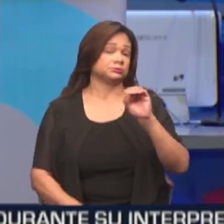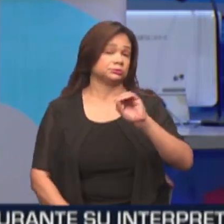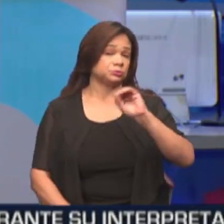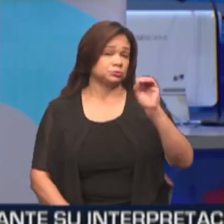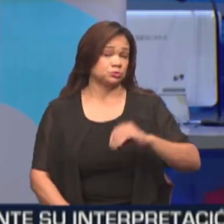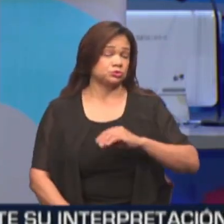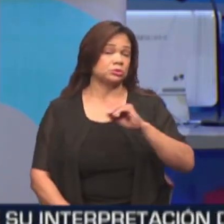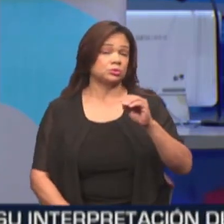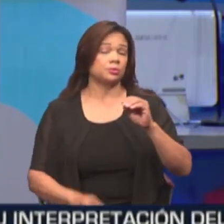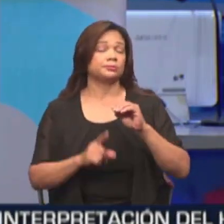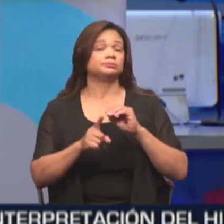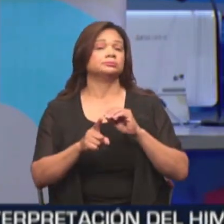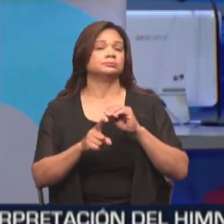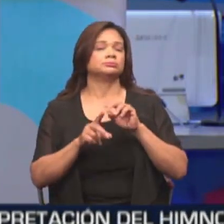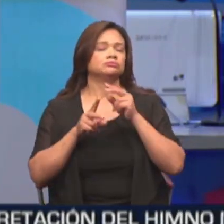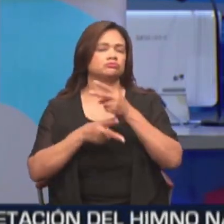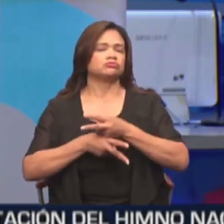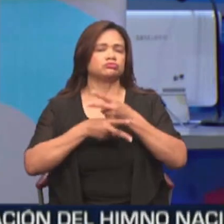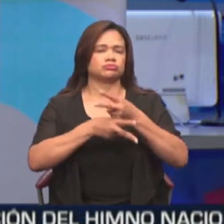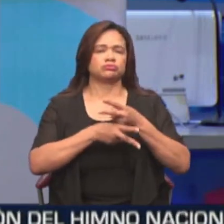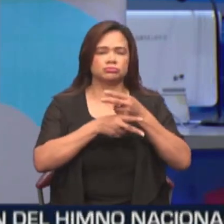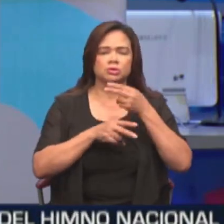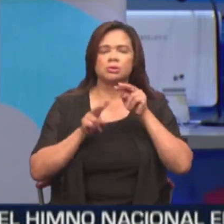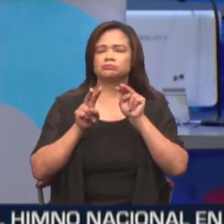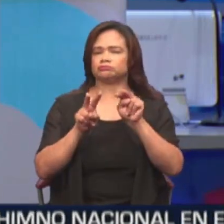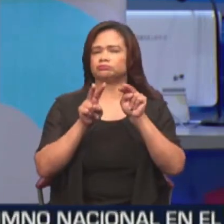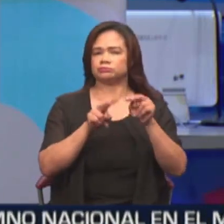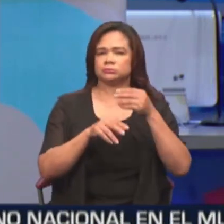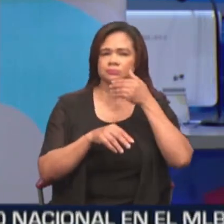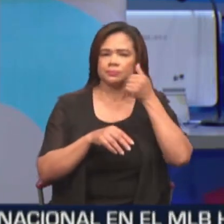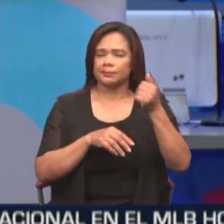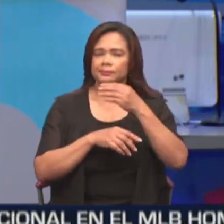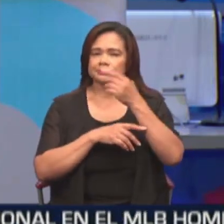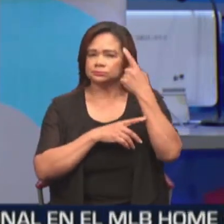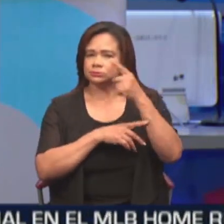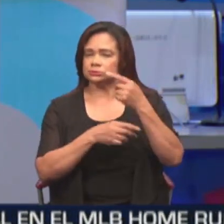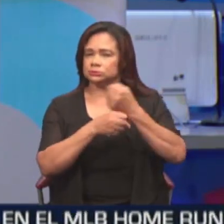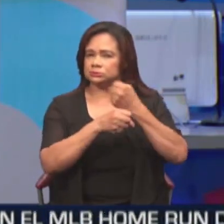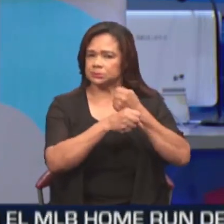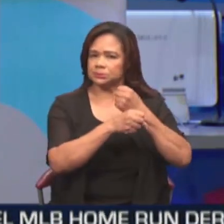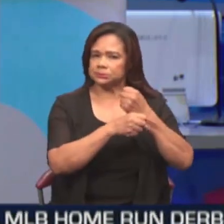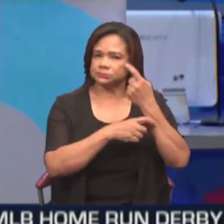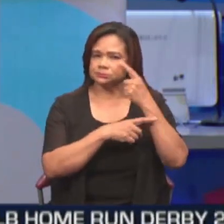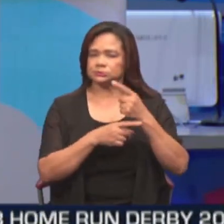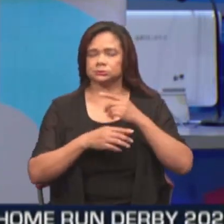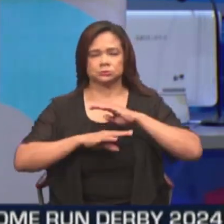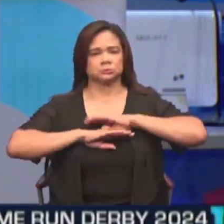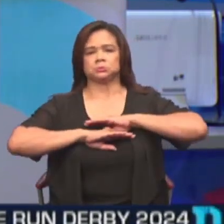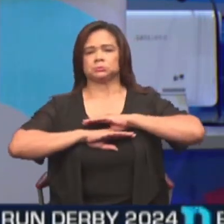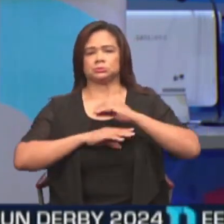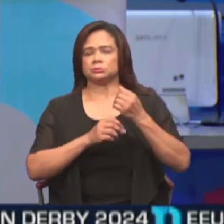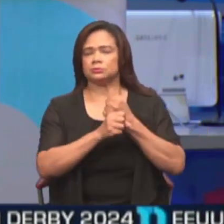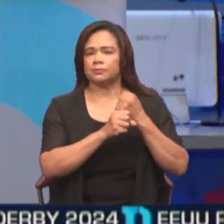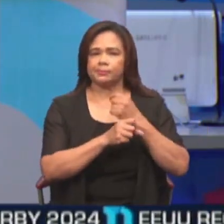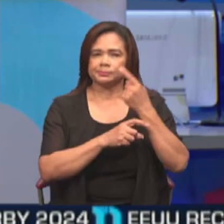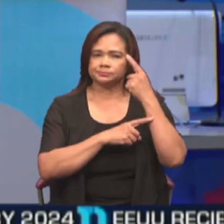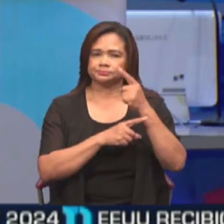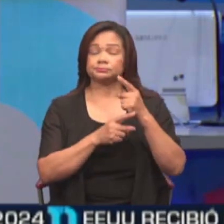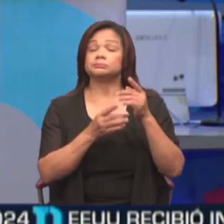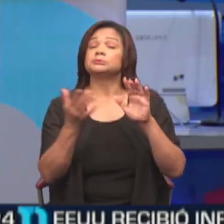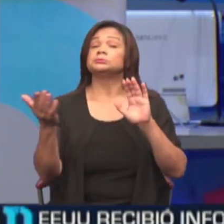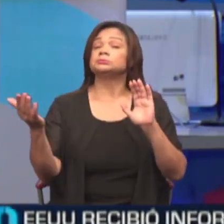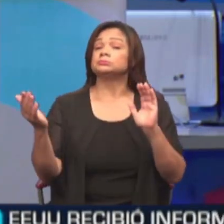los supervisores observaron mejores resultados en términos de productividad y satisfacción laboral en